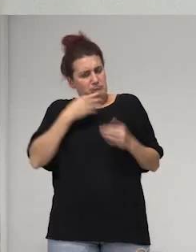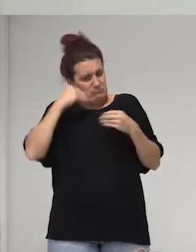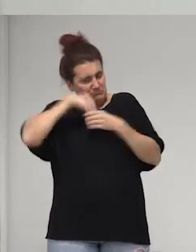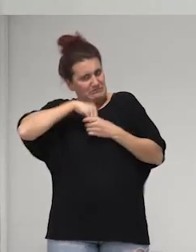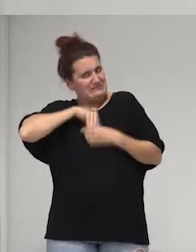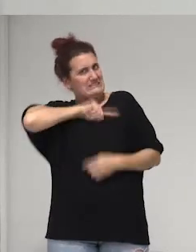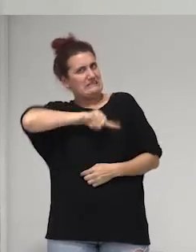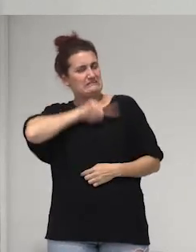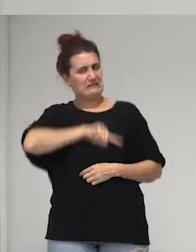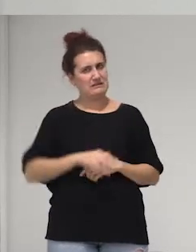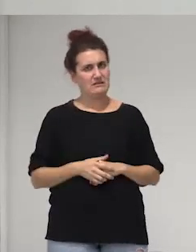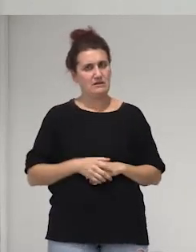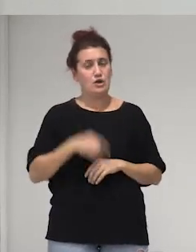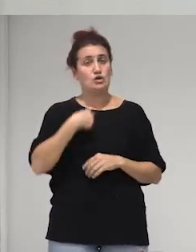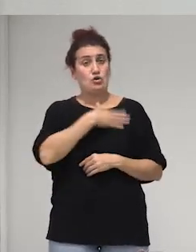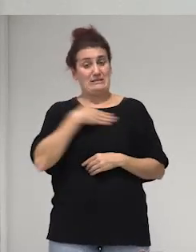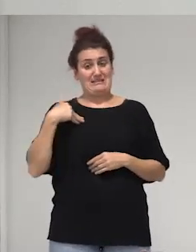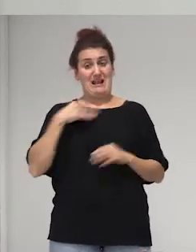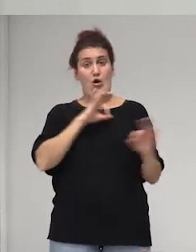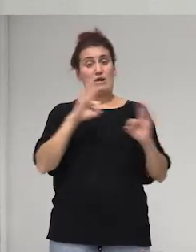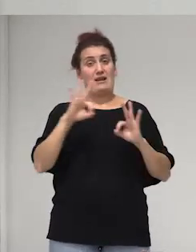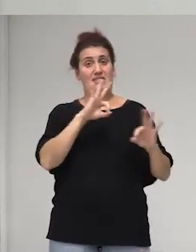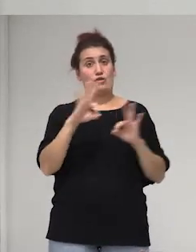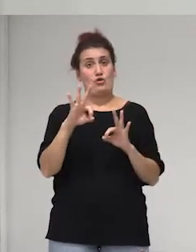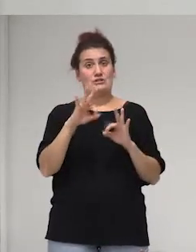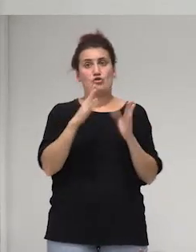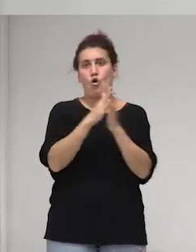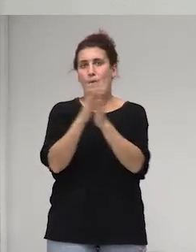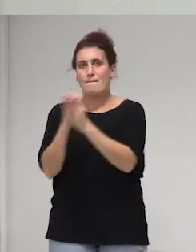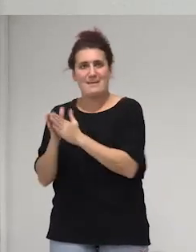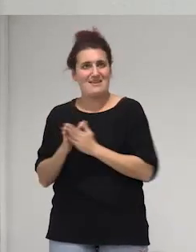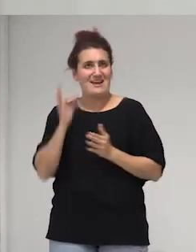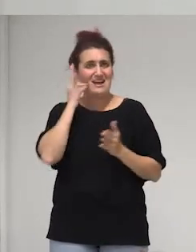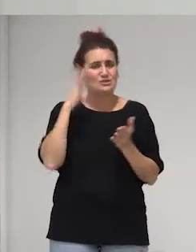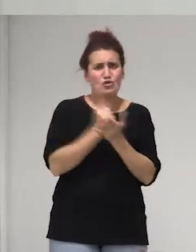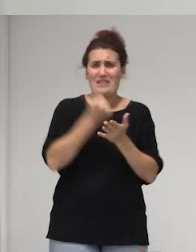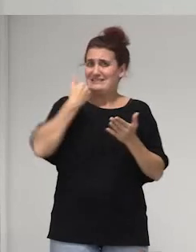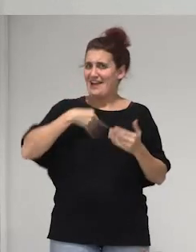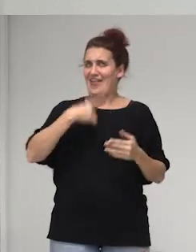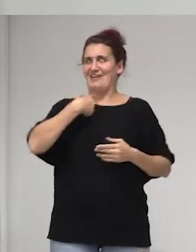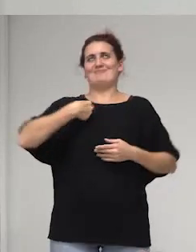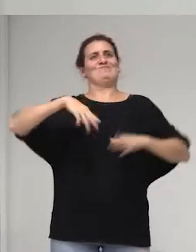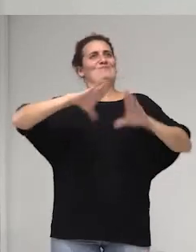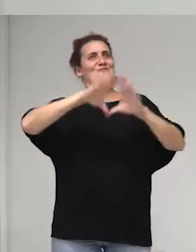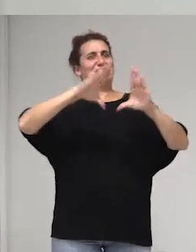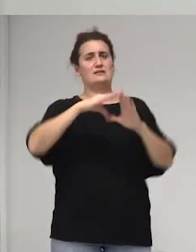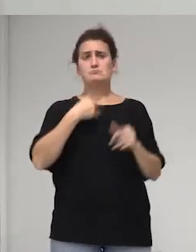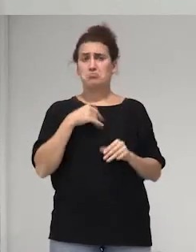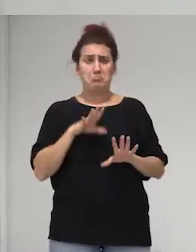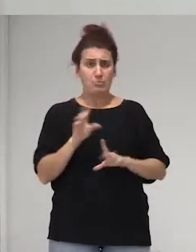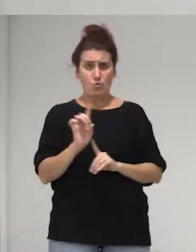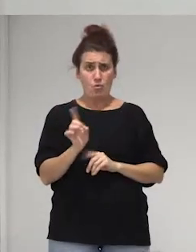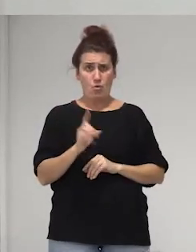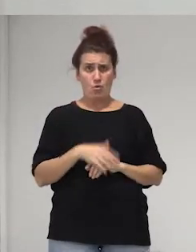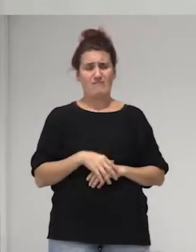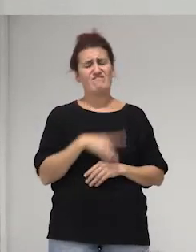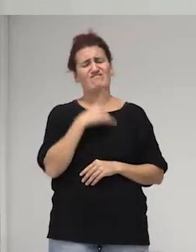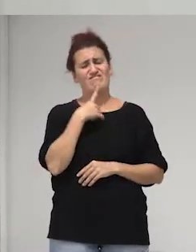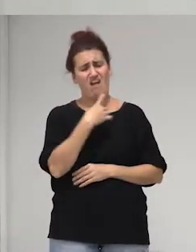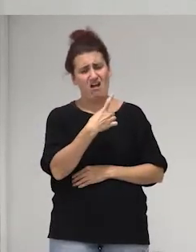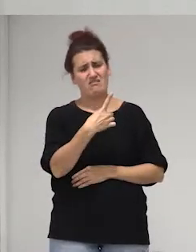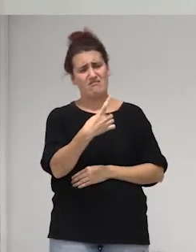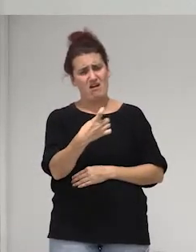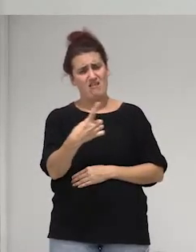porque yo quisiera que en la organización todas las compañeras ya se reafirman a feministas pero no me falta mucho